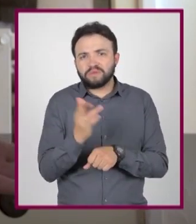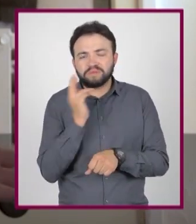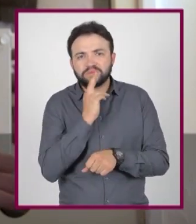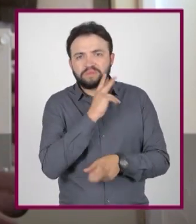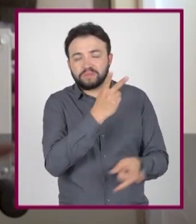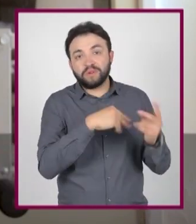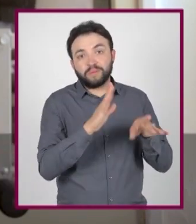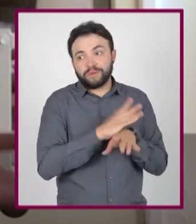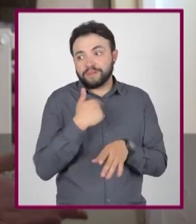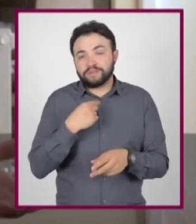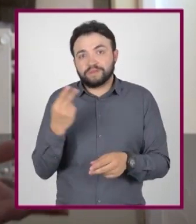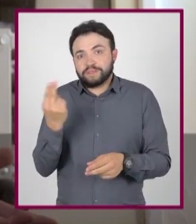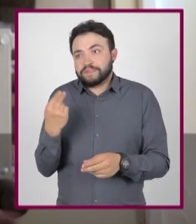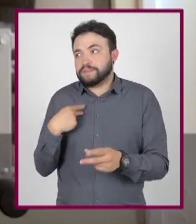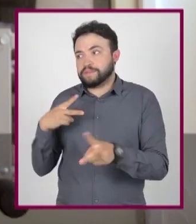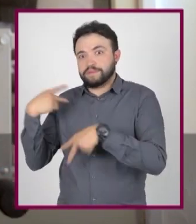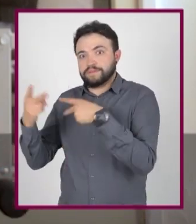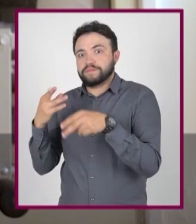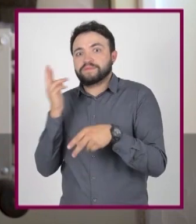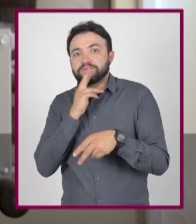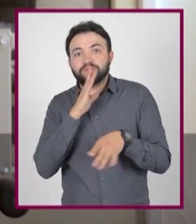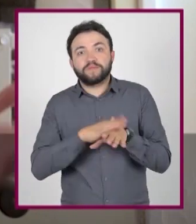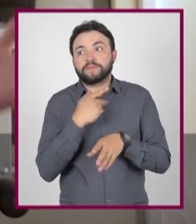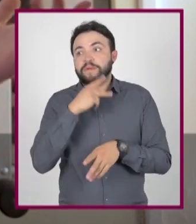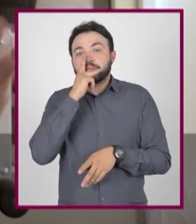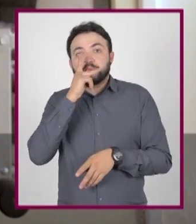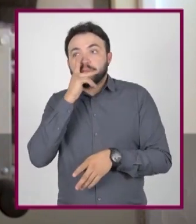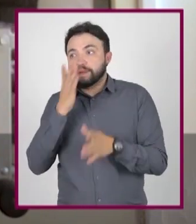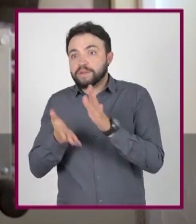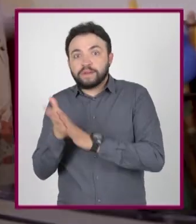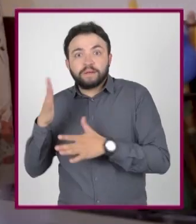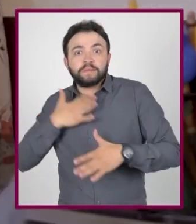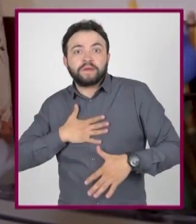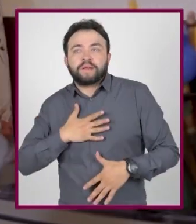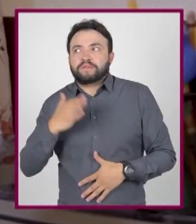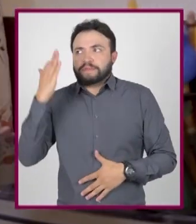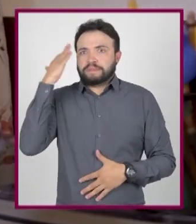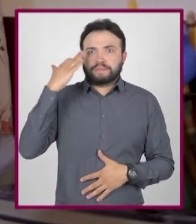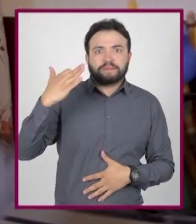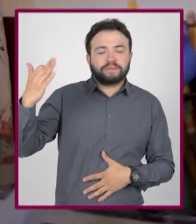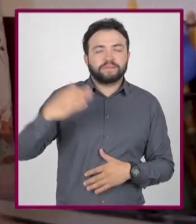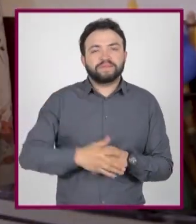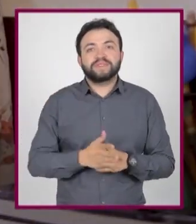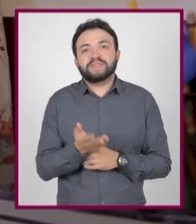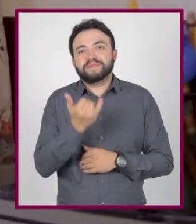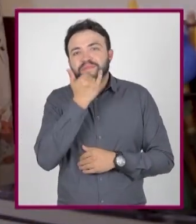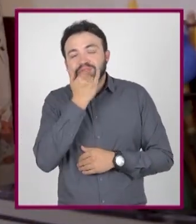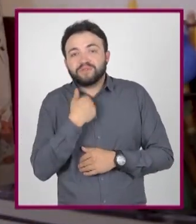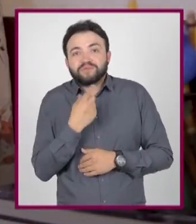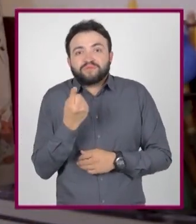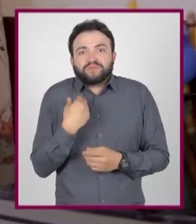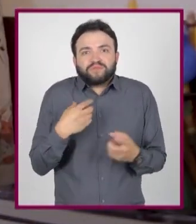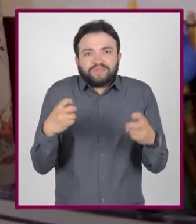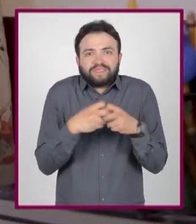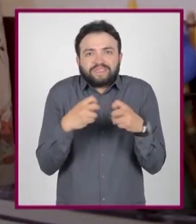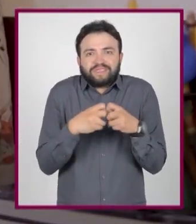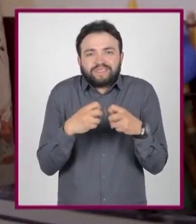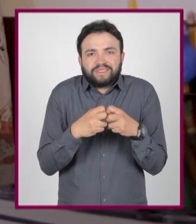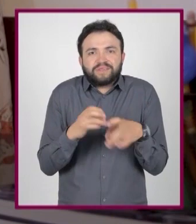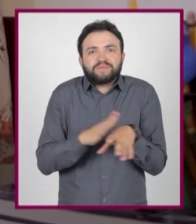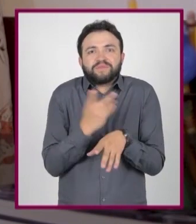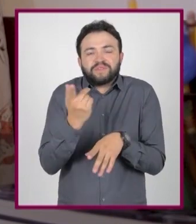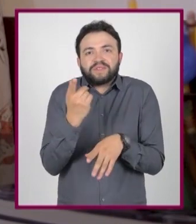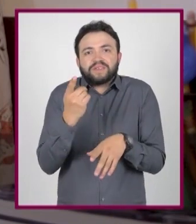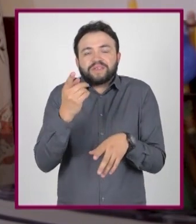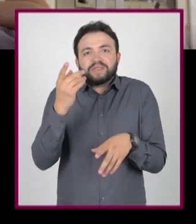emergencia? Porque debo apurarme. Si mi papá entra al baño, se va a tardar media hora ahí. Ay, sí, perdón, Juanma. Es que estoy muy nerviosa por el